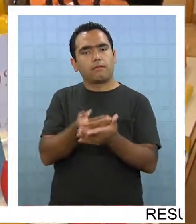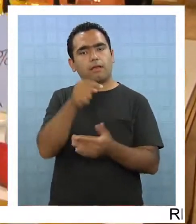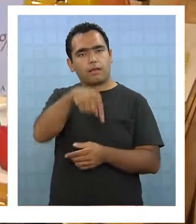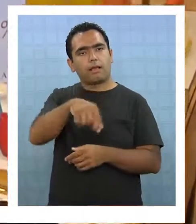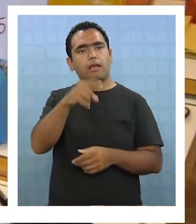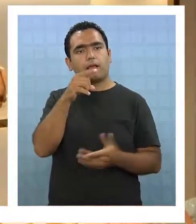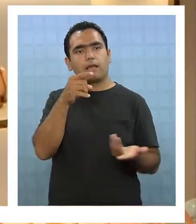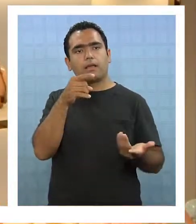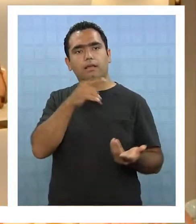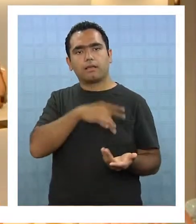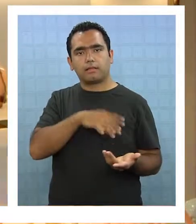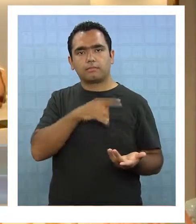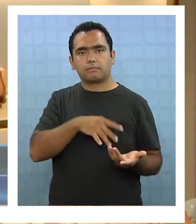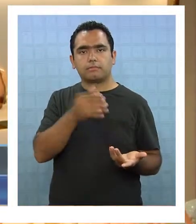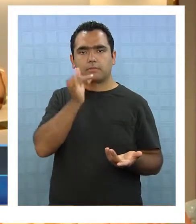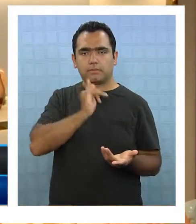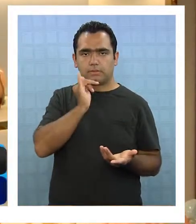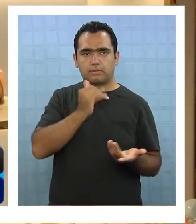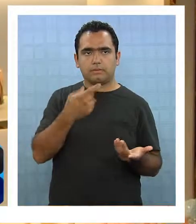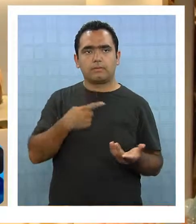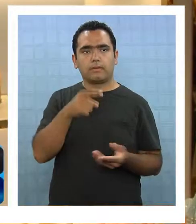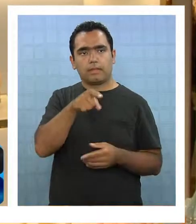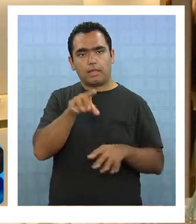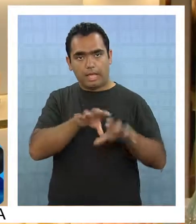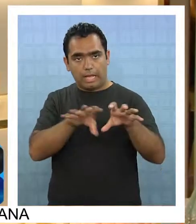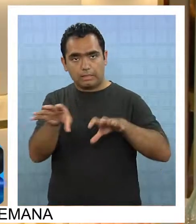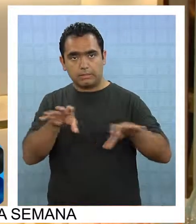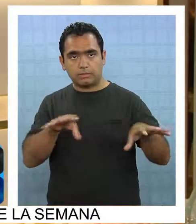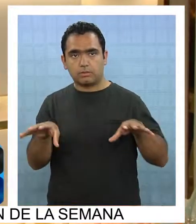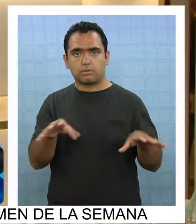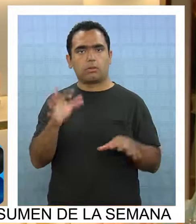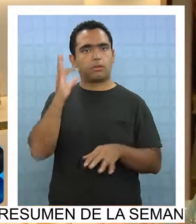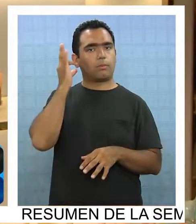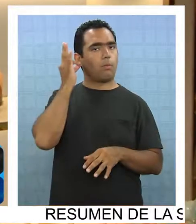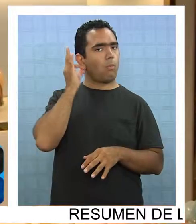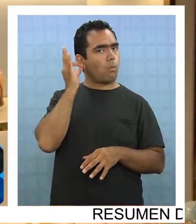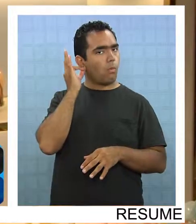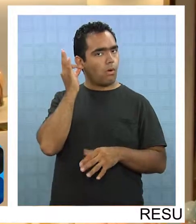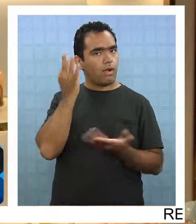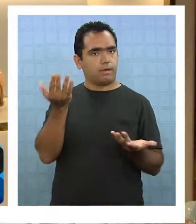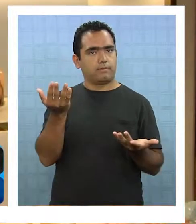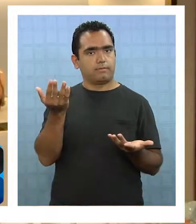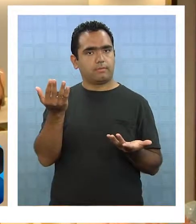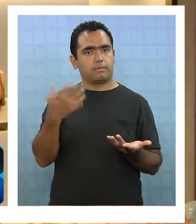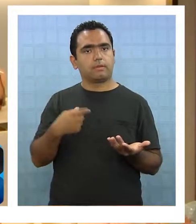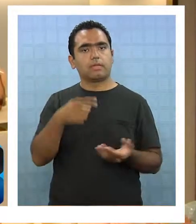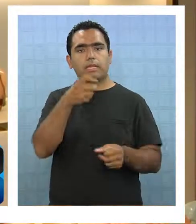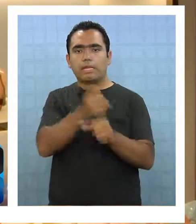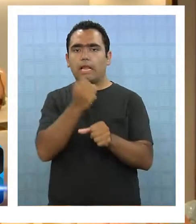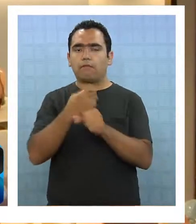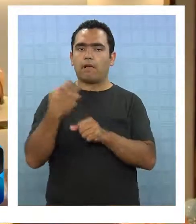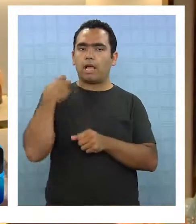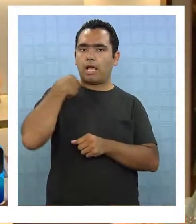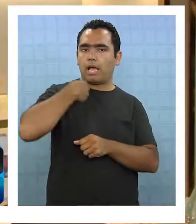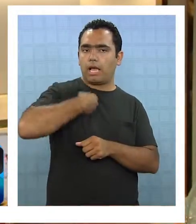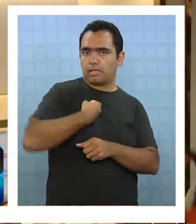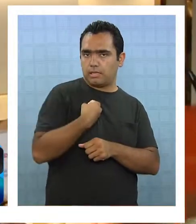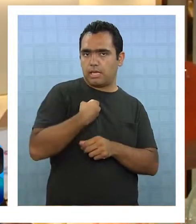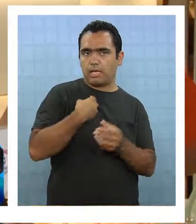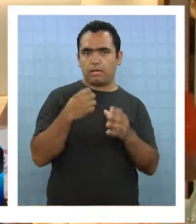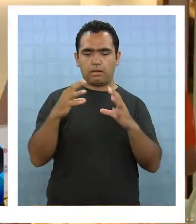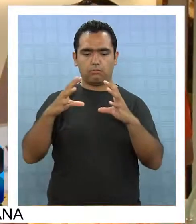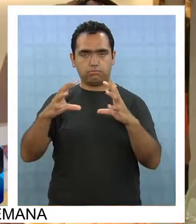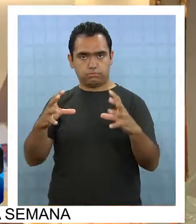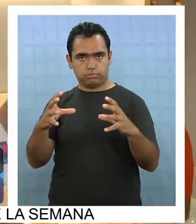Chile. Trabaja con productos, son accesorios completamente femeninos para la mujer. Trabaja con lo que es carteras de PVC,